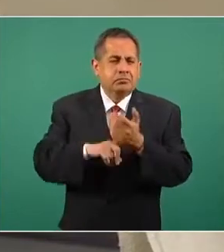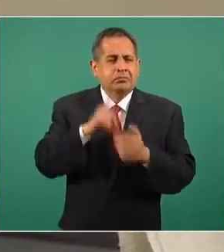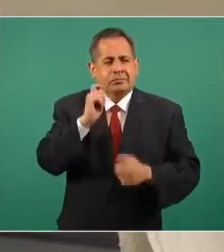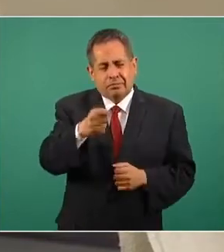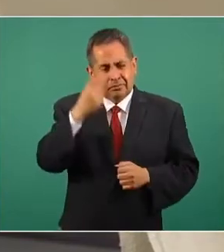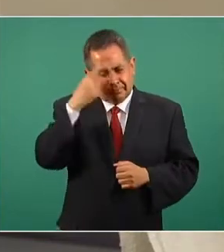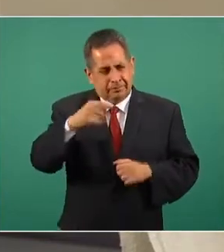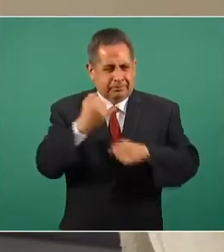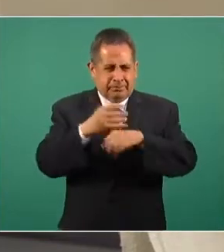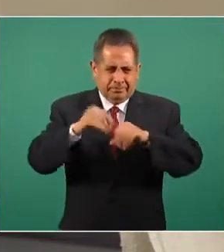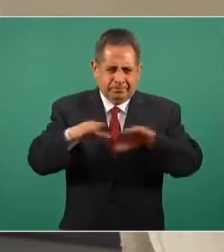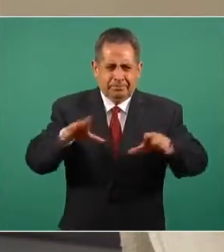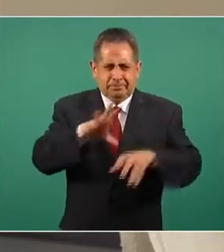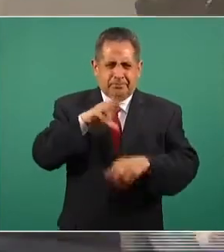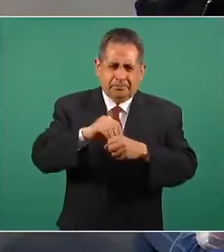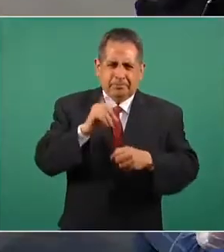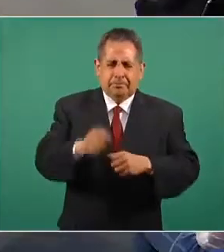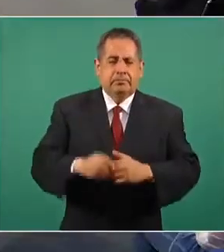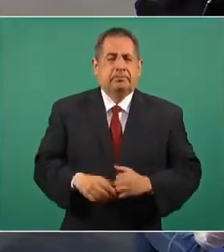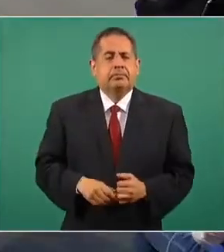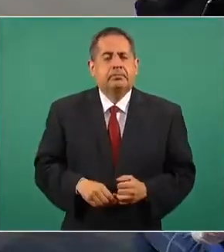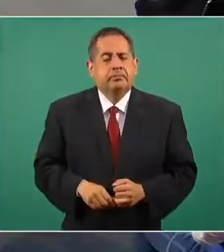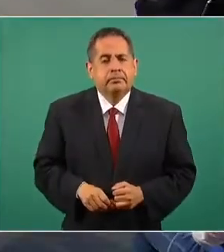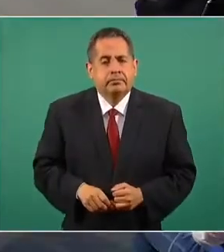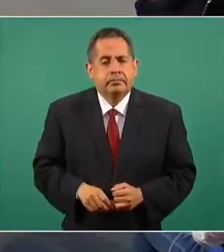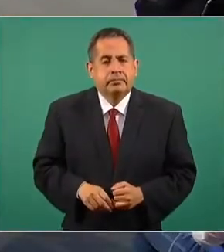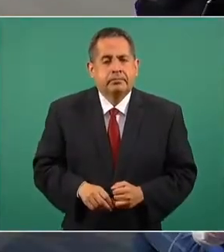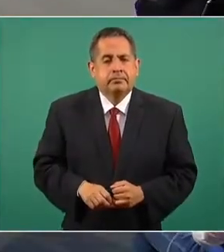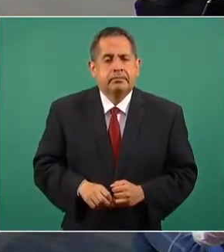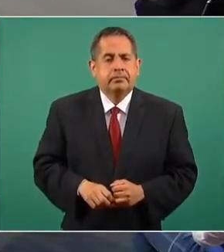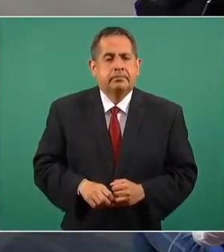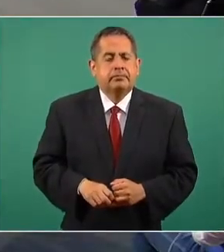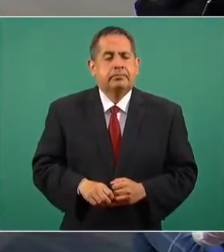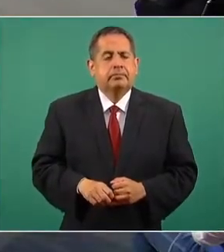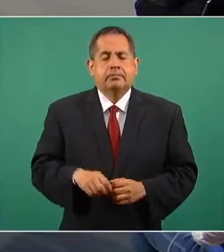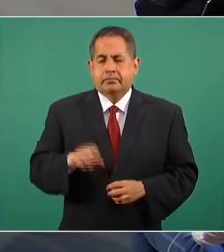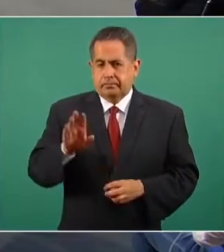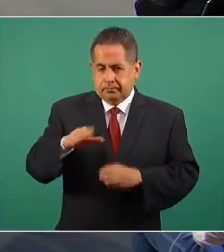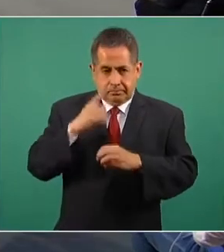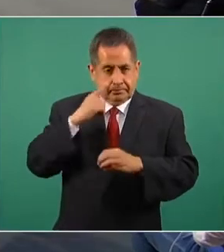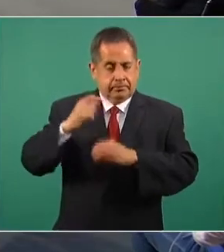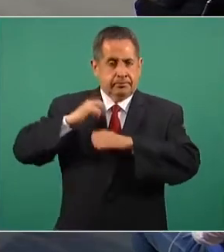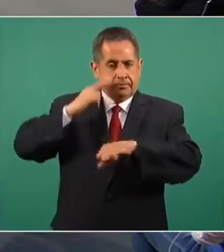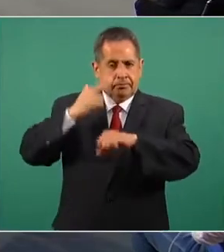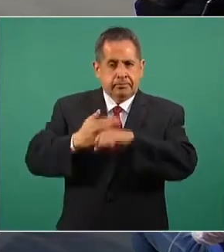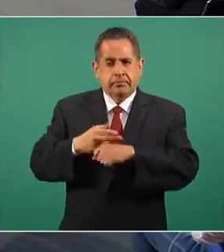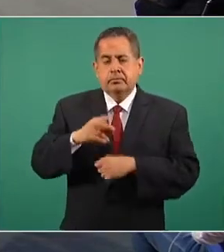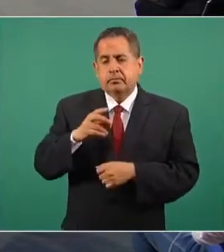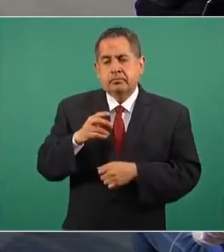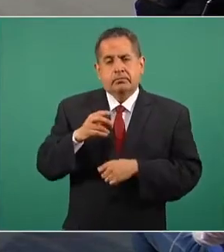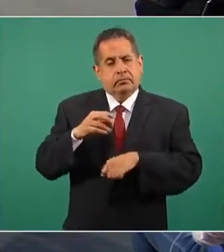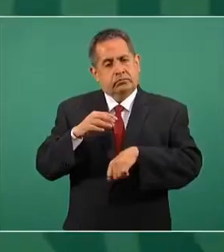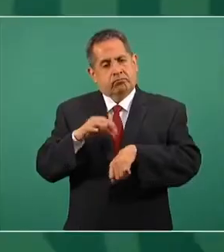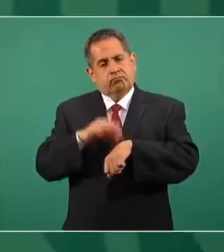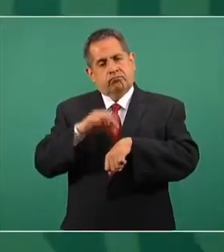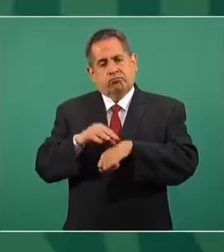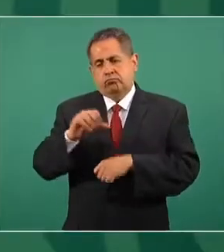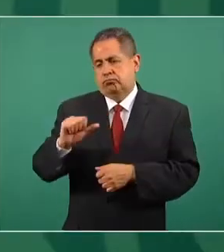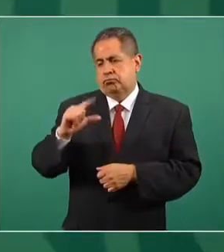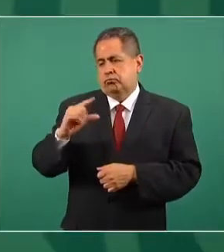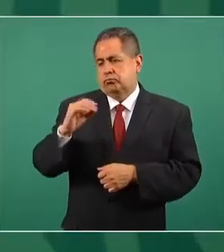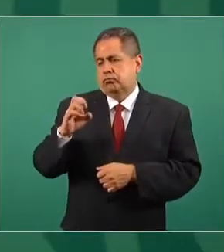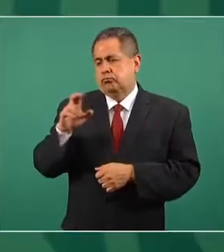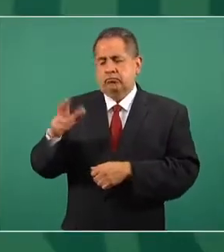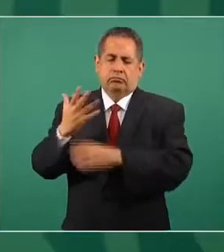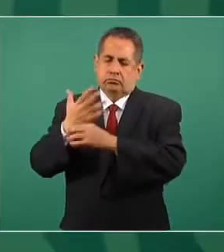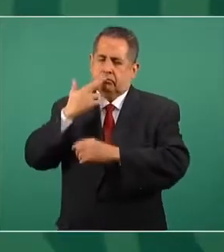poquito más de información acerca de esto. Mira, el vocero de esto sería el doctor Alcocer, por supuesto, pero yo te puedo decir que